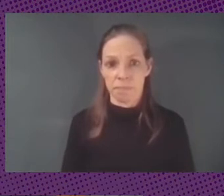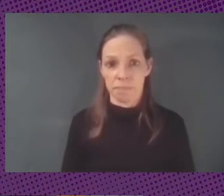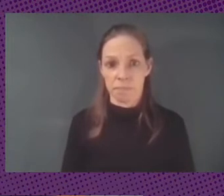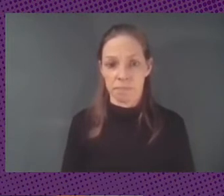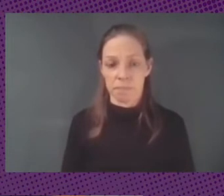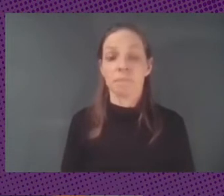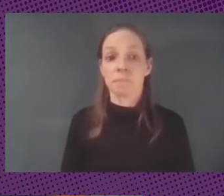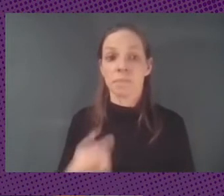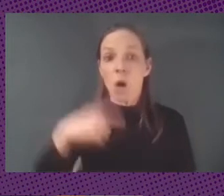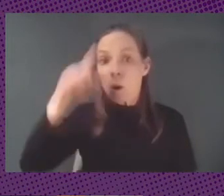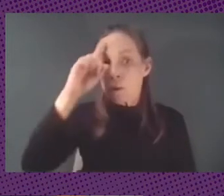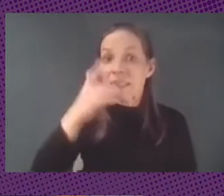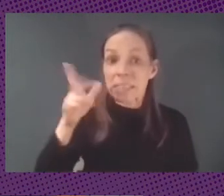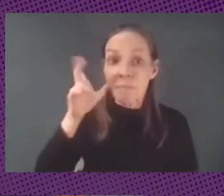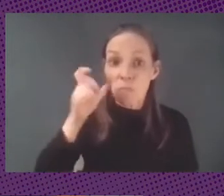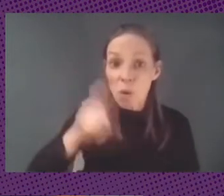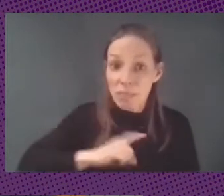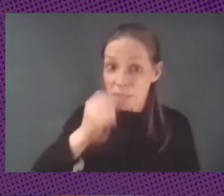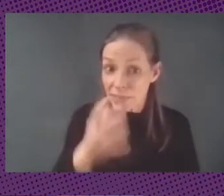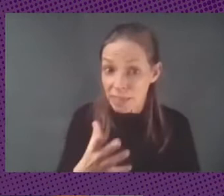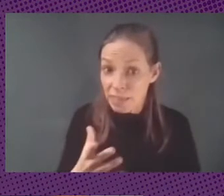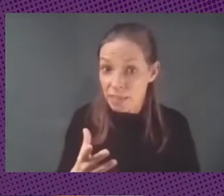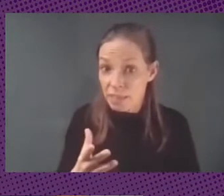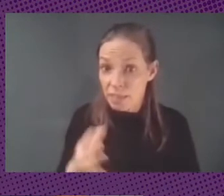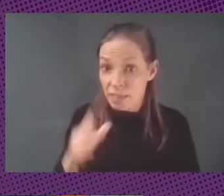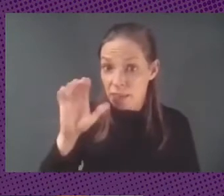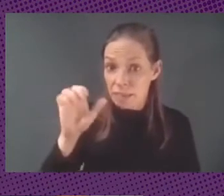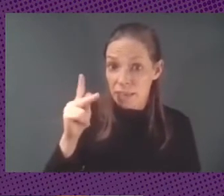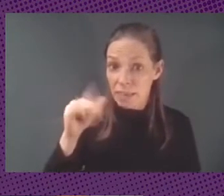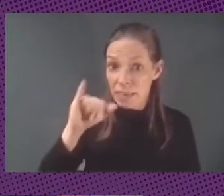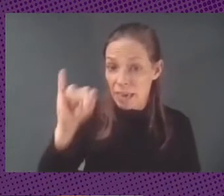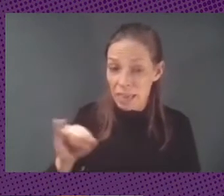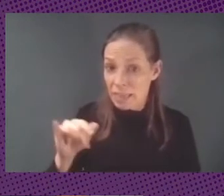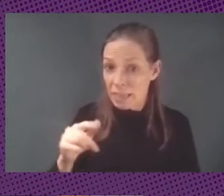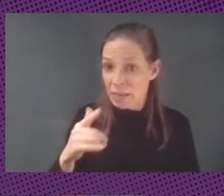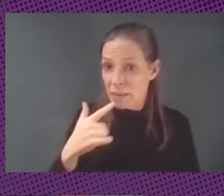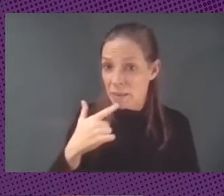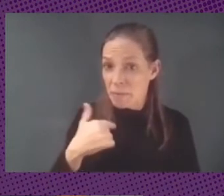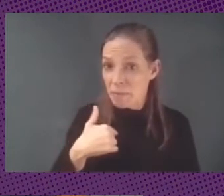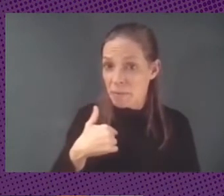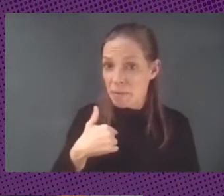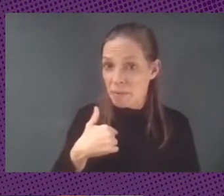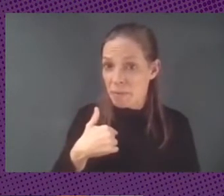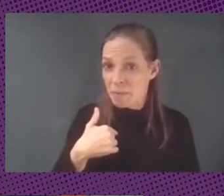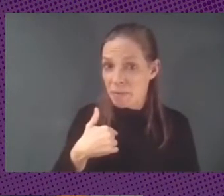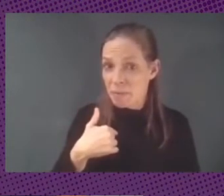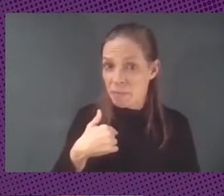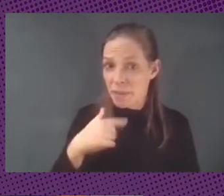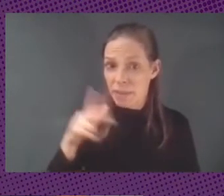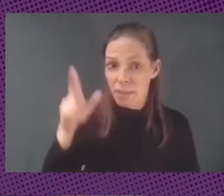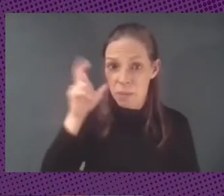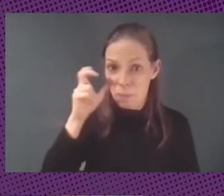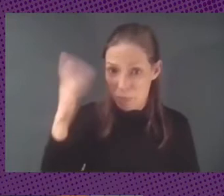no sé si se me escucha bien Kites que me decías que estaba sin sin sonido